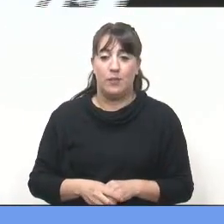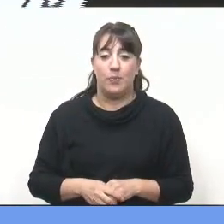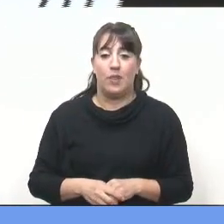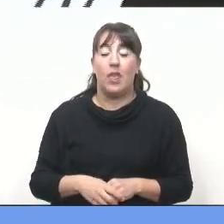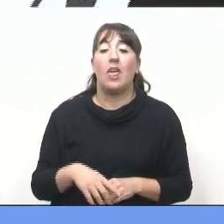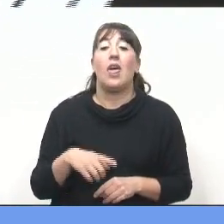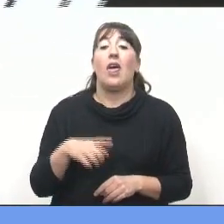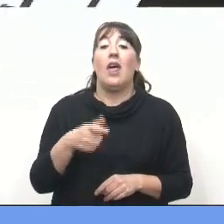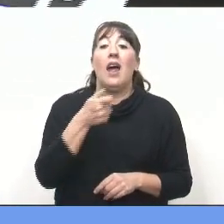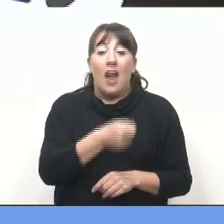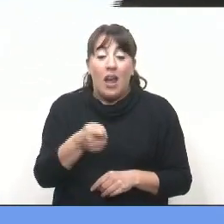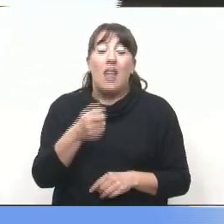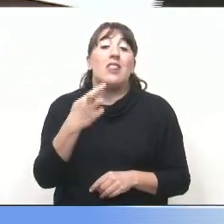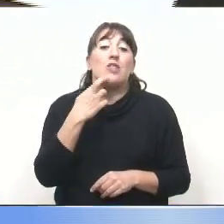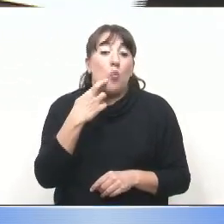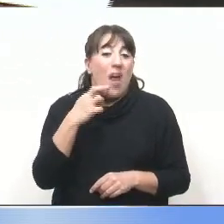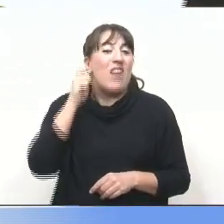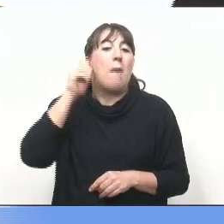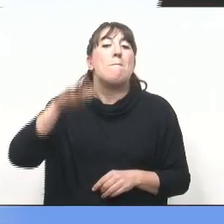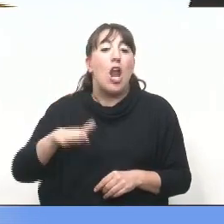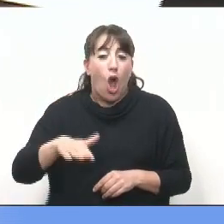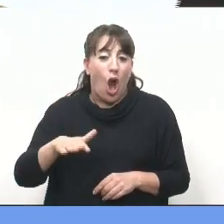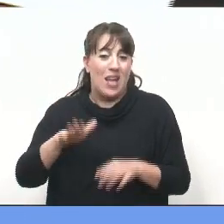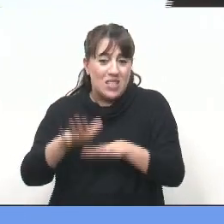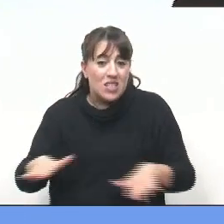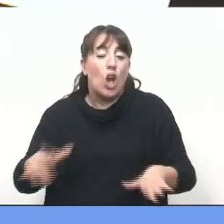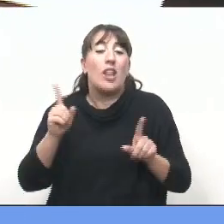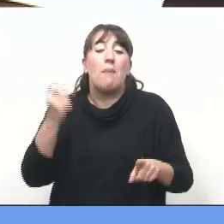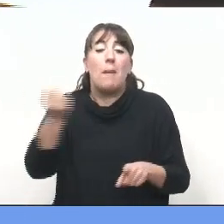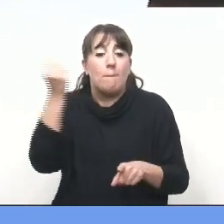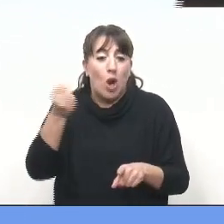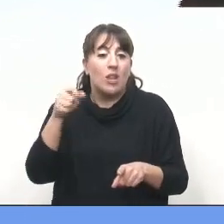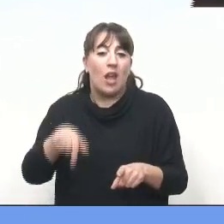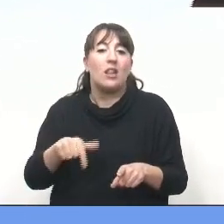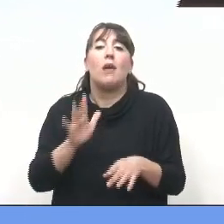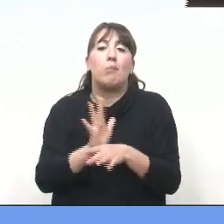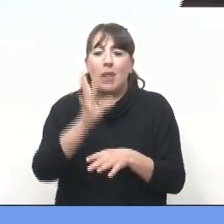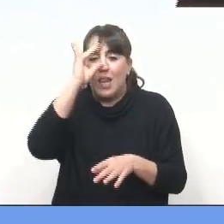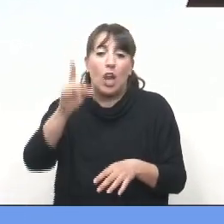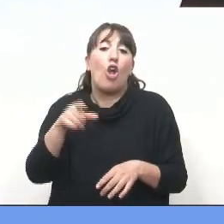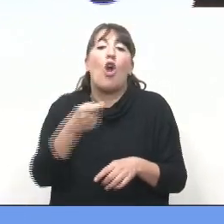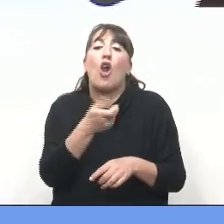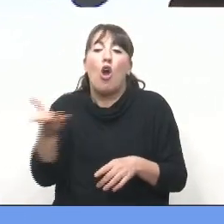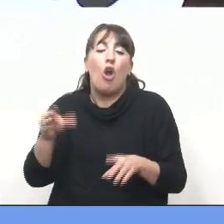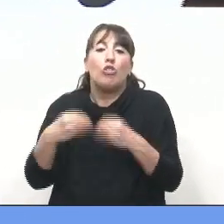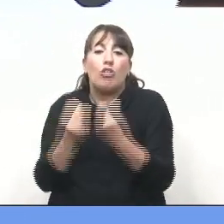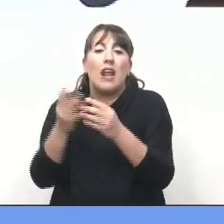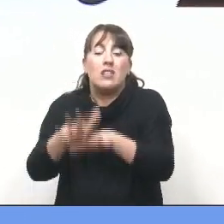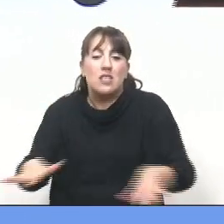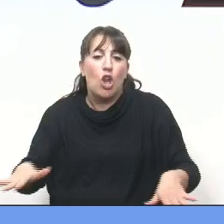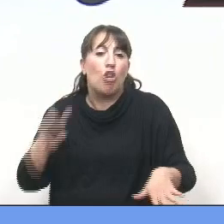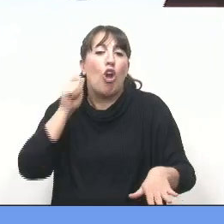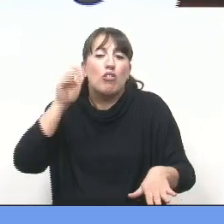19 son menores de edad, así que también es importante recordar que esto es un récord, la cantidad de chicos menores de edad